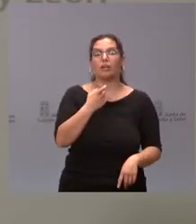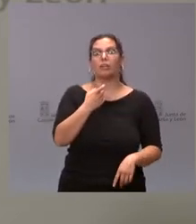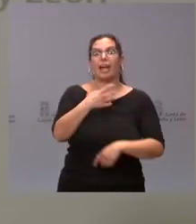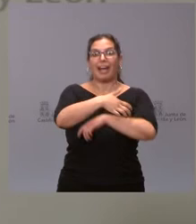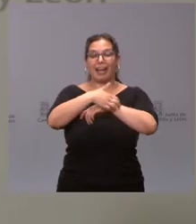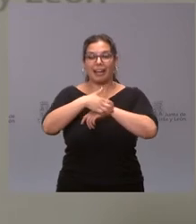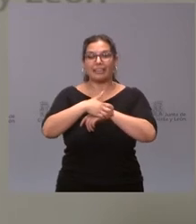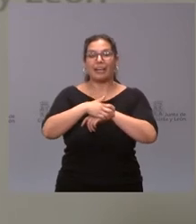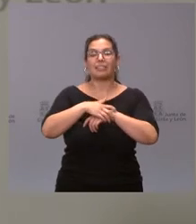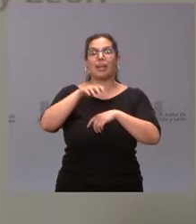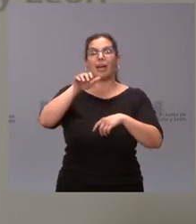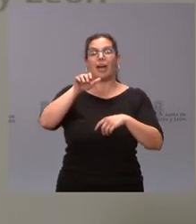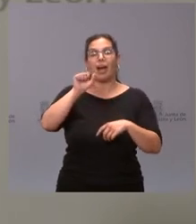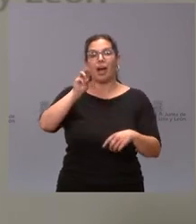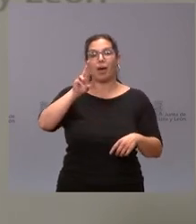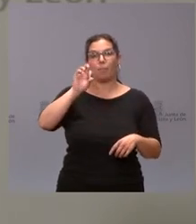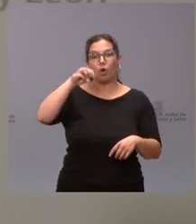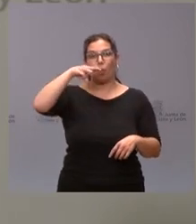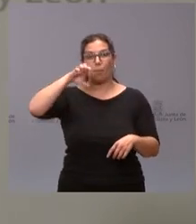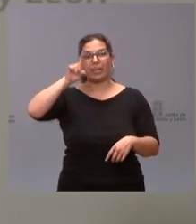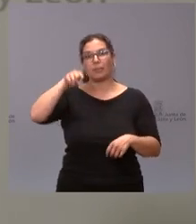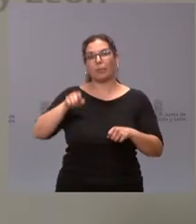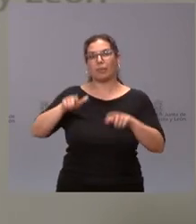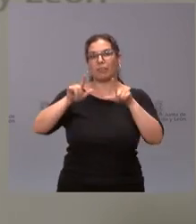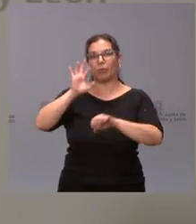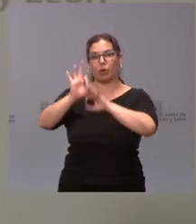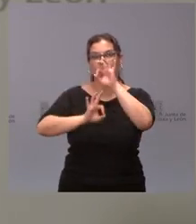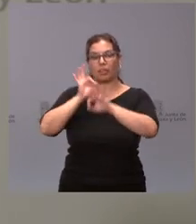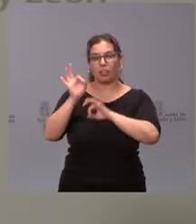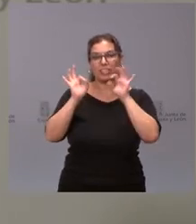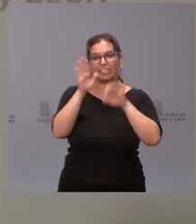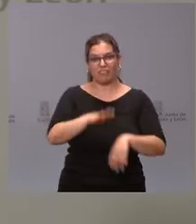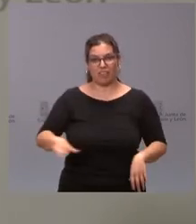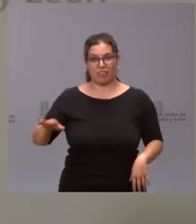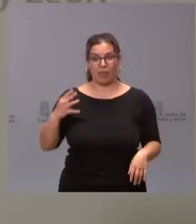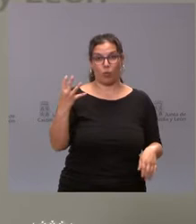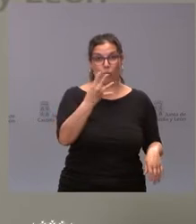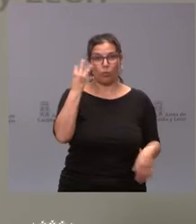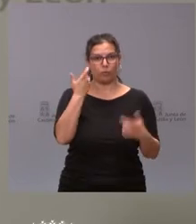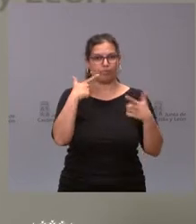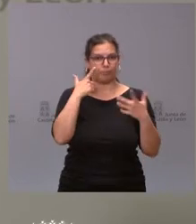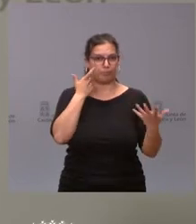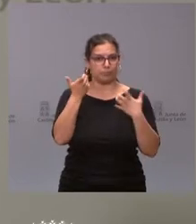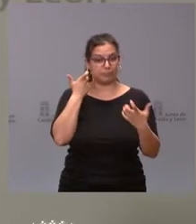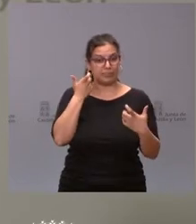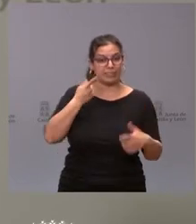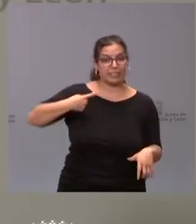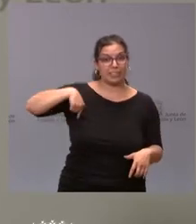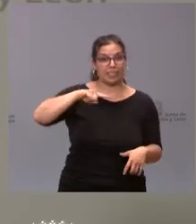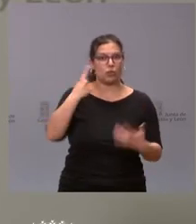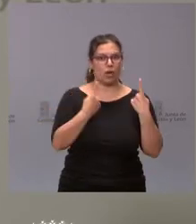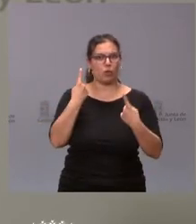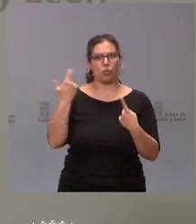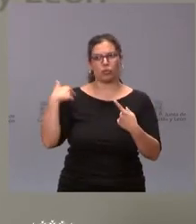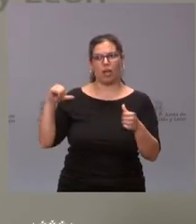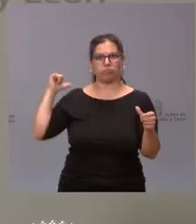Cáritas, Aprome y la plataforma de organizaciones de la infancia. Son sectores, algunos de ellos, con los que venimos